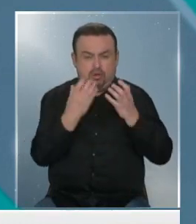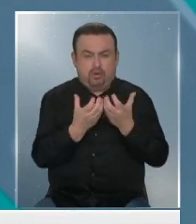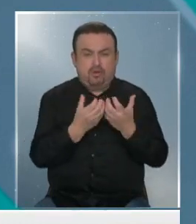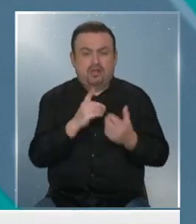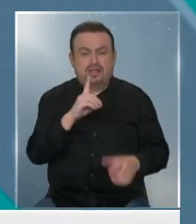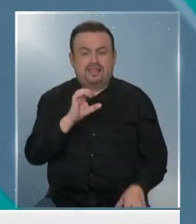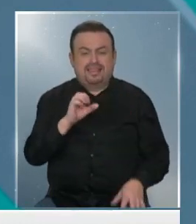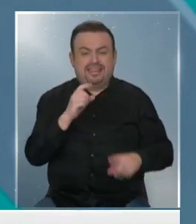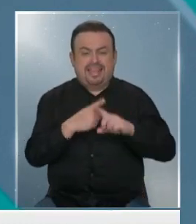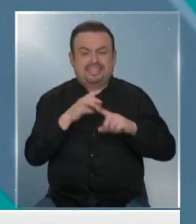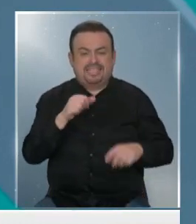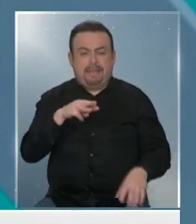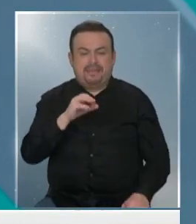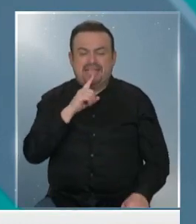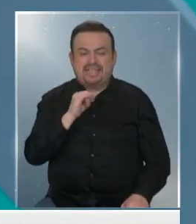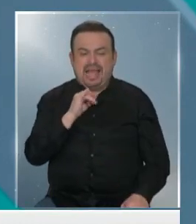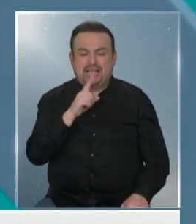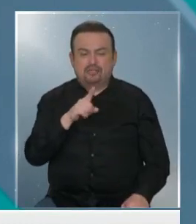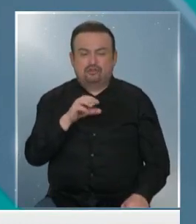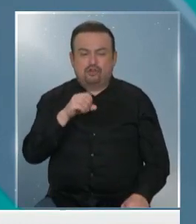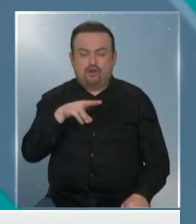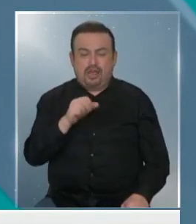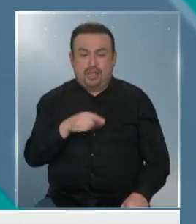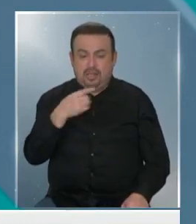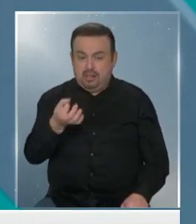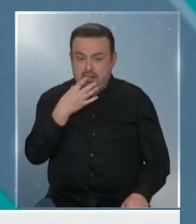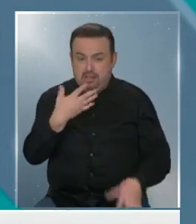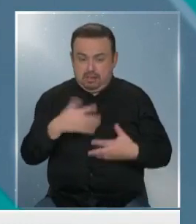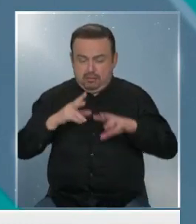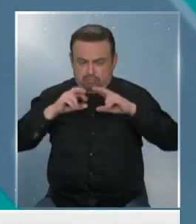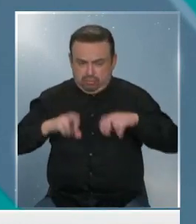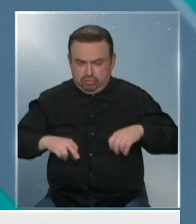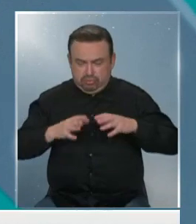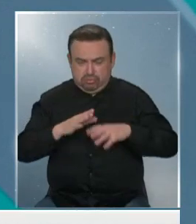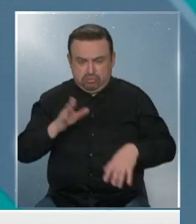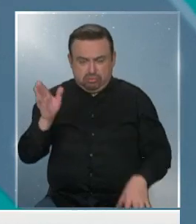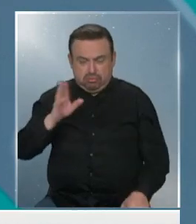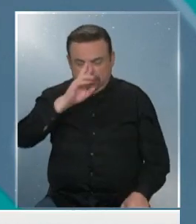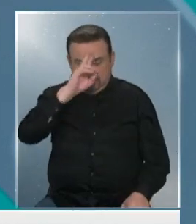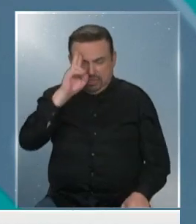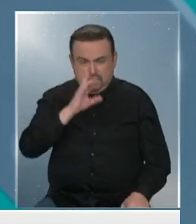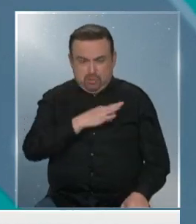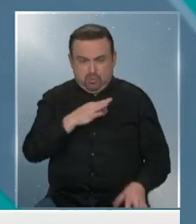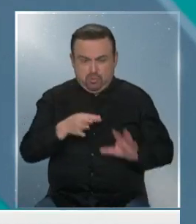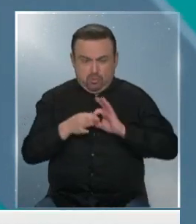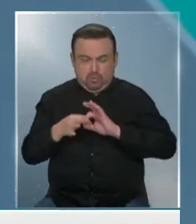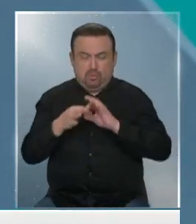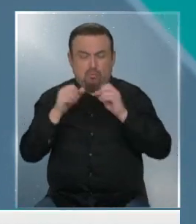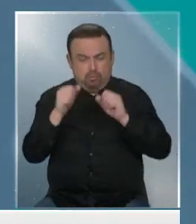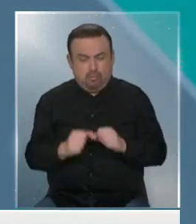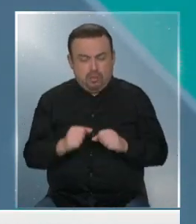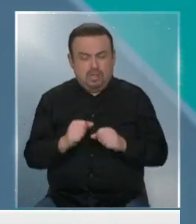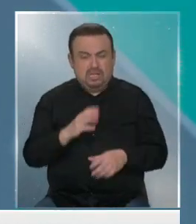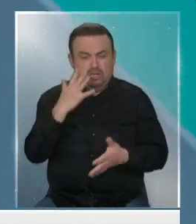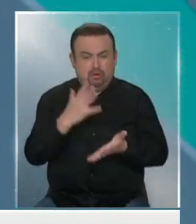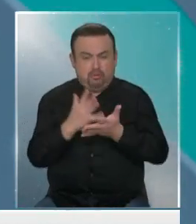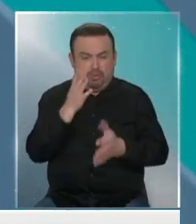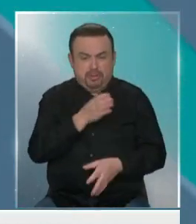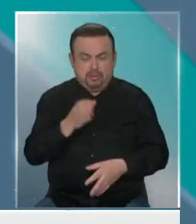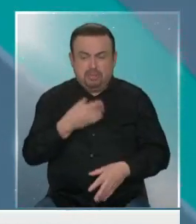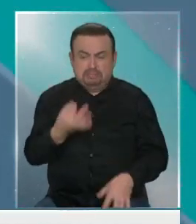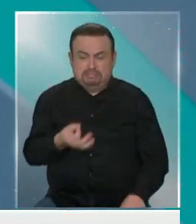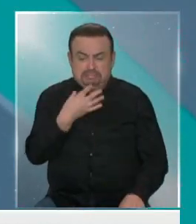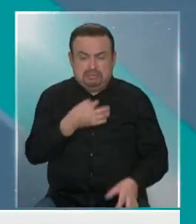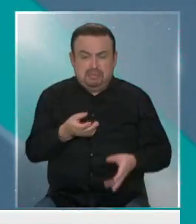dexametasona, un medicamento que según un amplio estudio de investigadores británicos, podría haber evitado la muerte de 5.000 personas